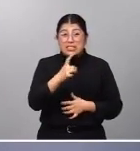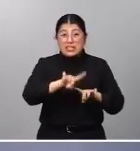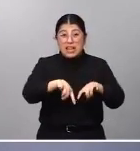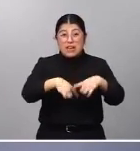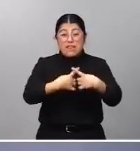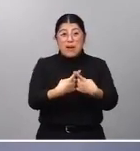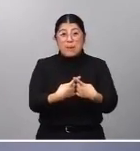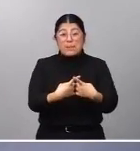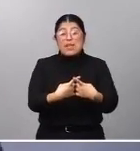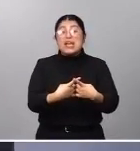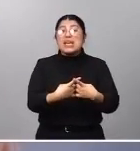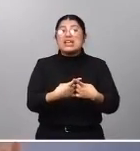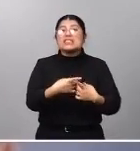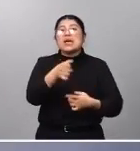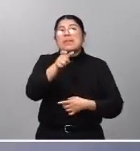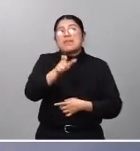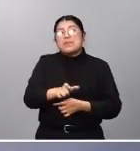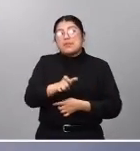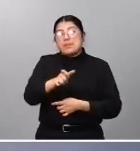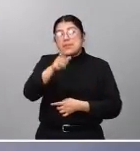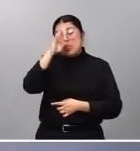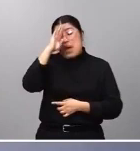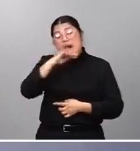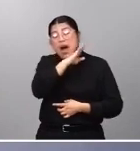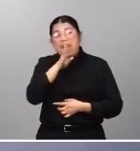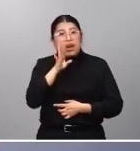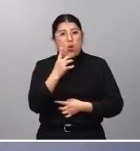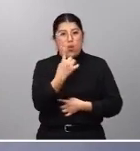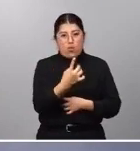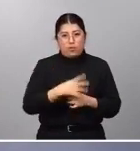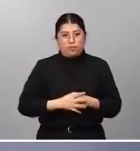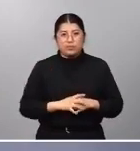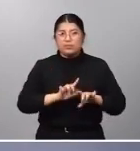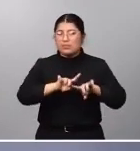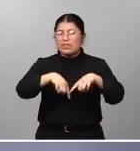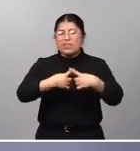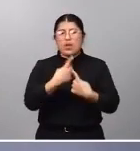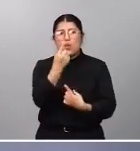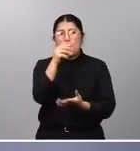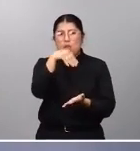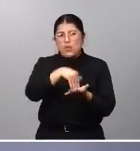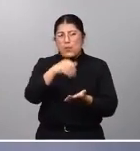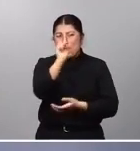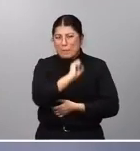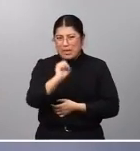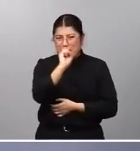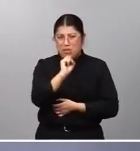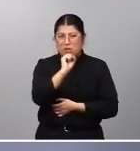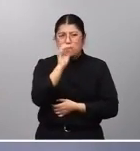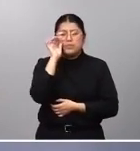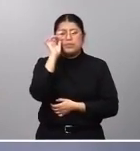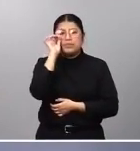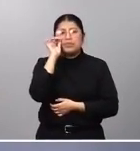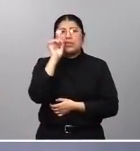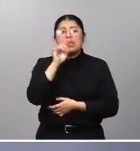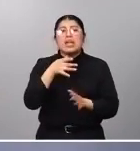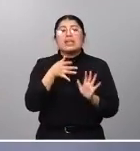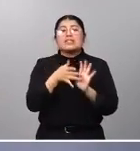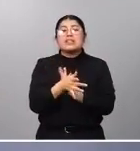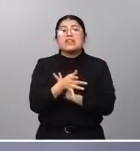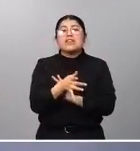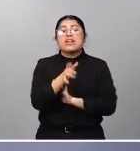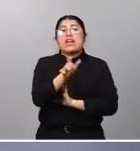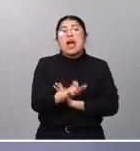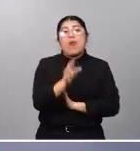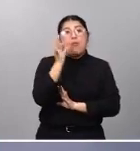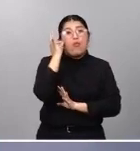monoparentales. Según el INE, se trata de más de dos millones de hogares, el 81% de los cuales tienen una